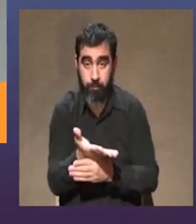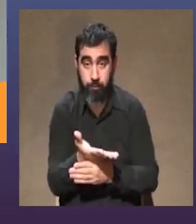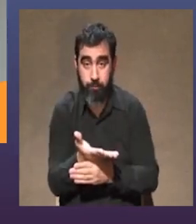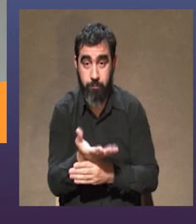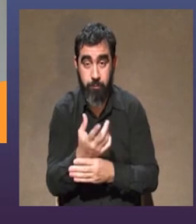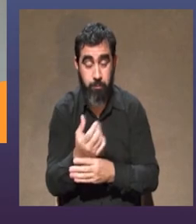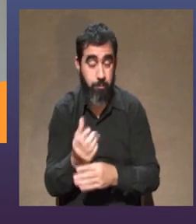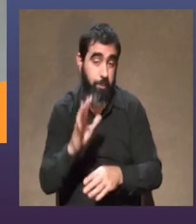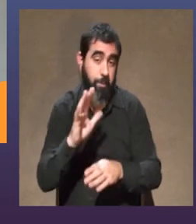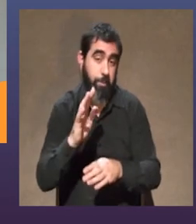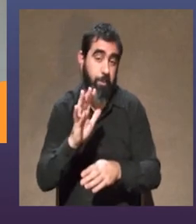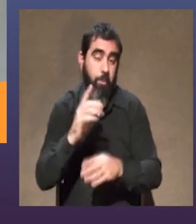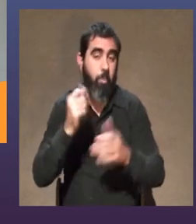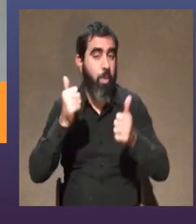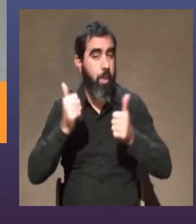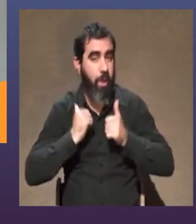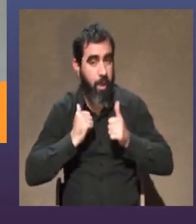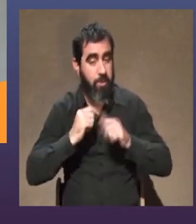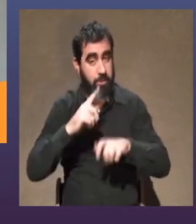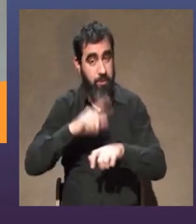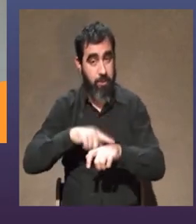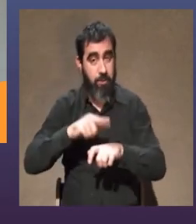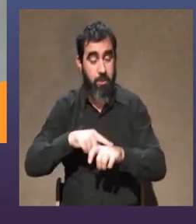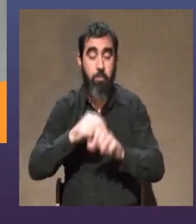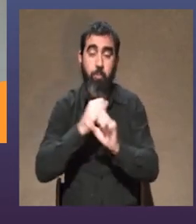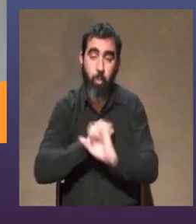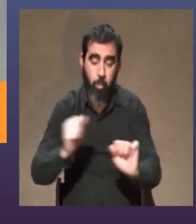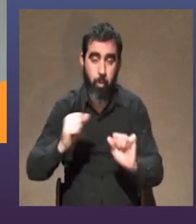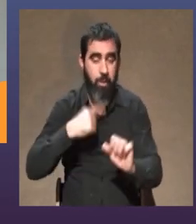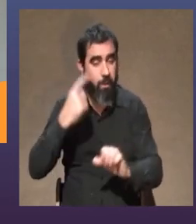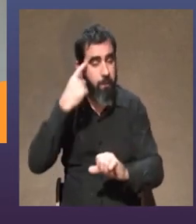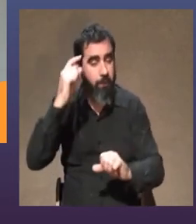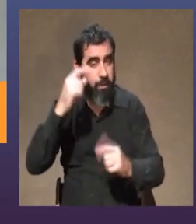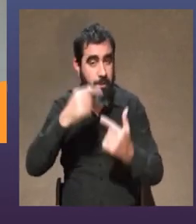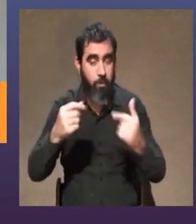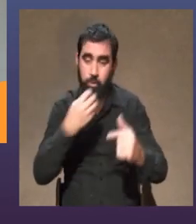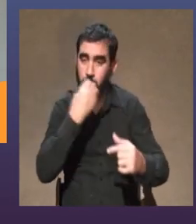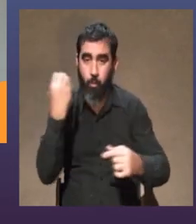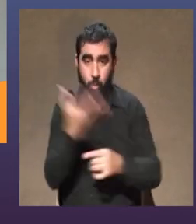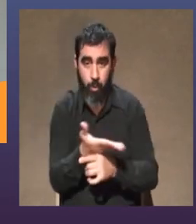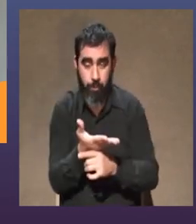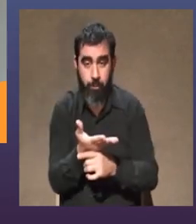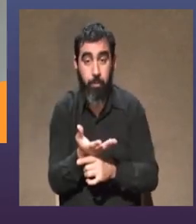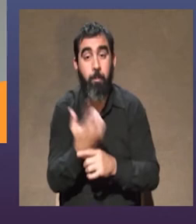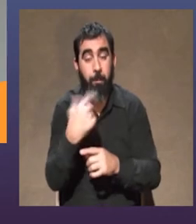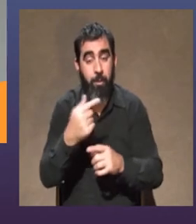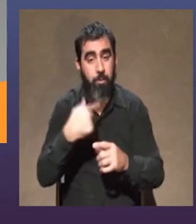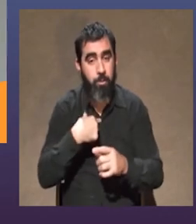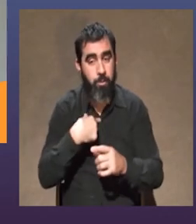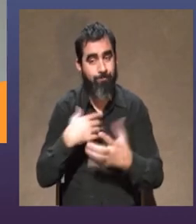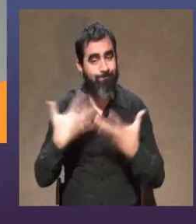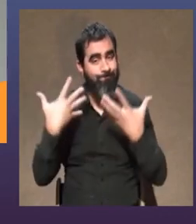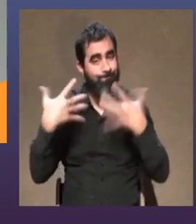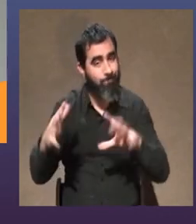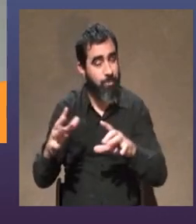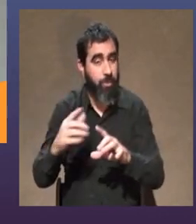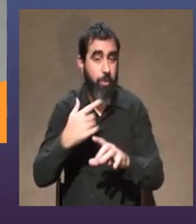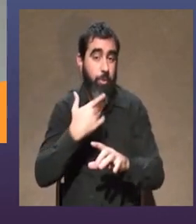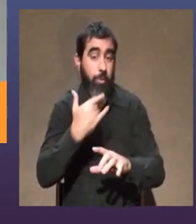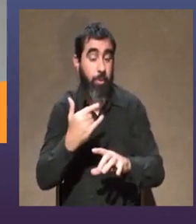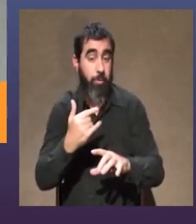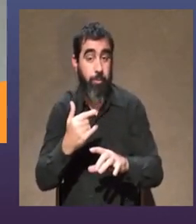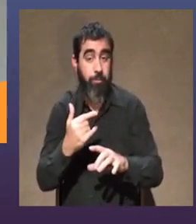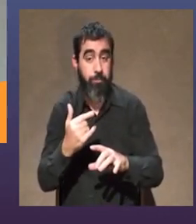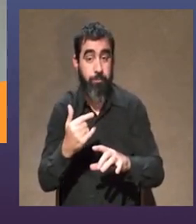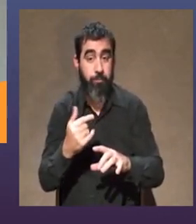ganancia como de descanso ese tiempo de tener para encontrarse con la creación estuvo bueno después yo me resistí mucho así